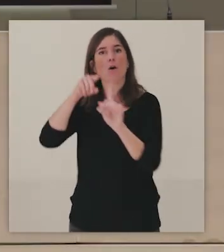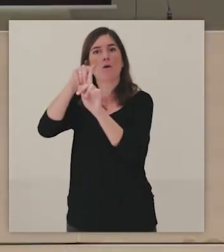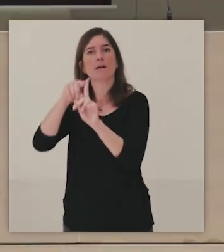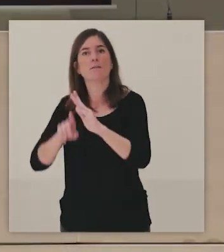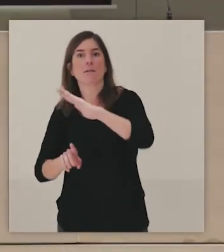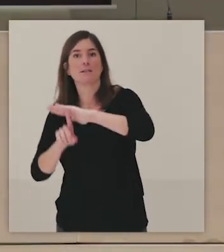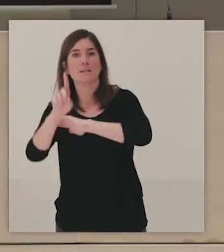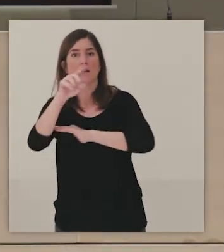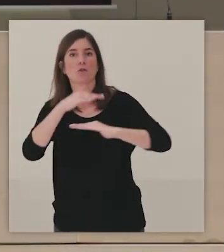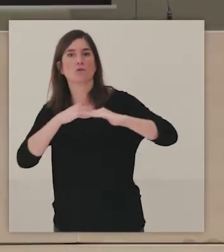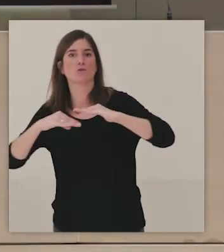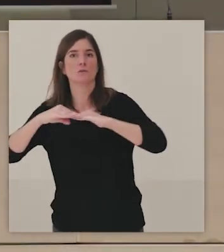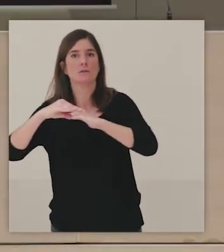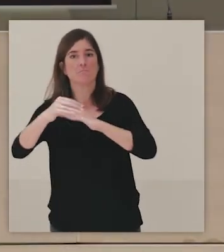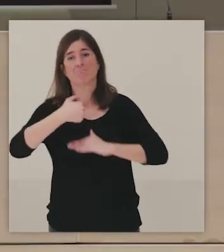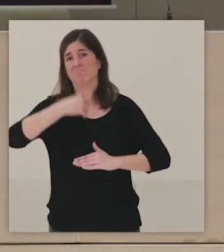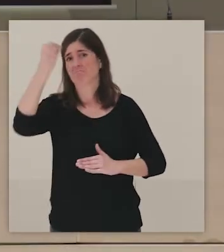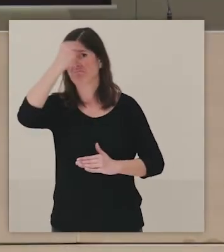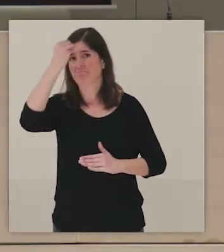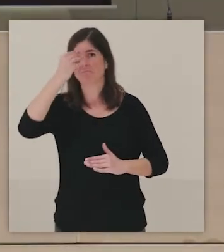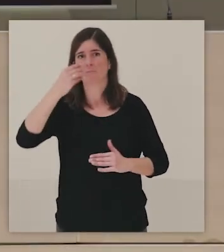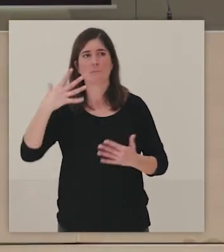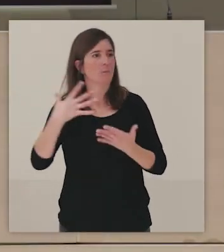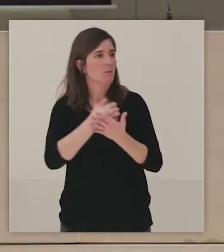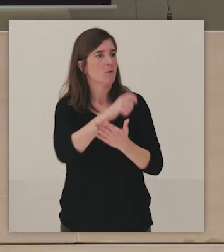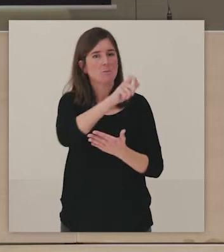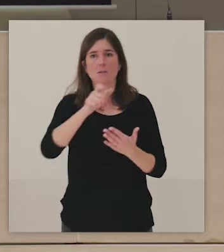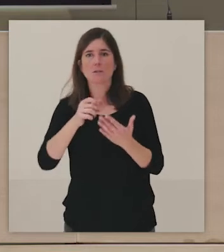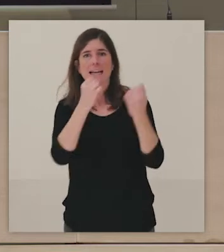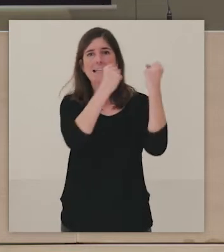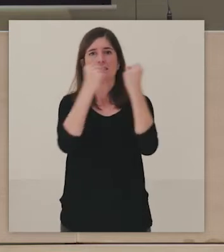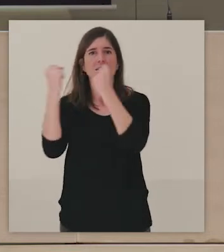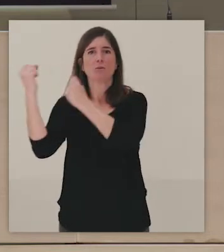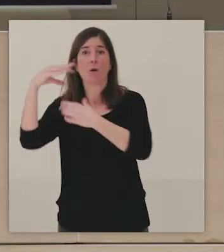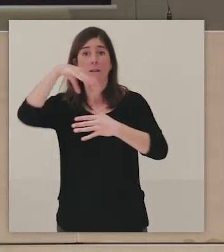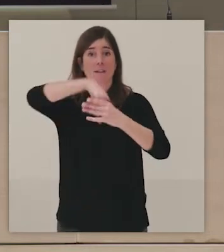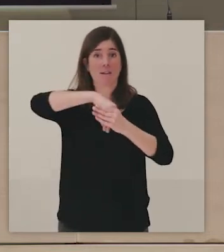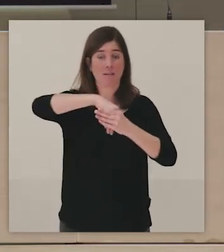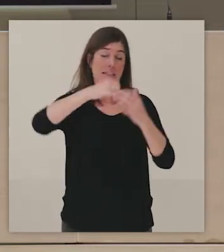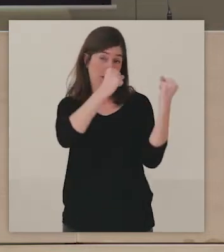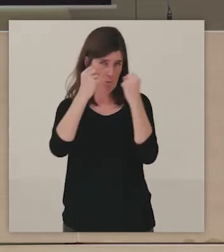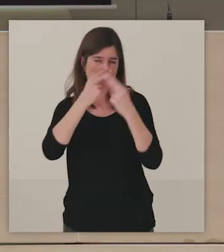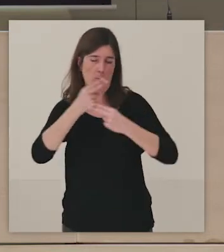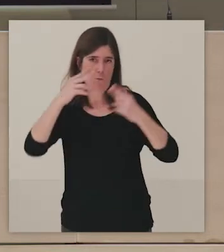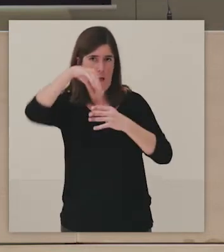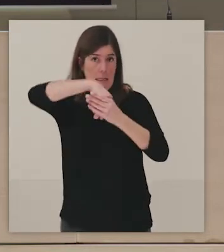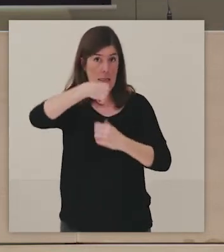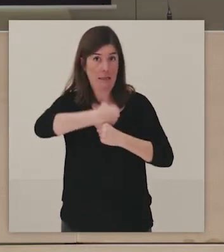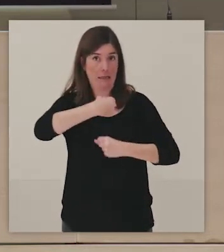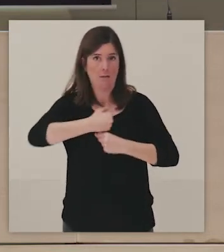Y bueno, yo creo que todos los que trabajamos en instituciones, todos y todas los que trabajamos en instituciones públicas,